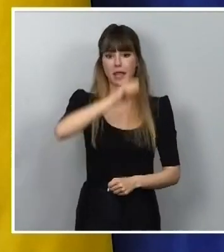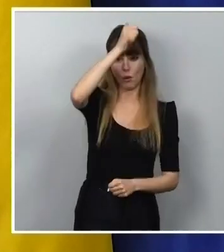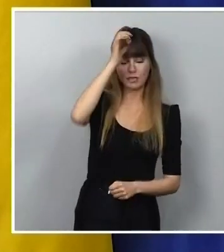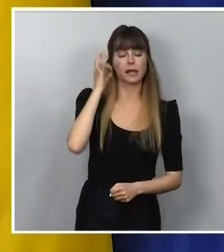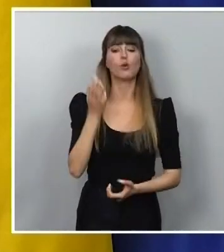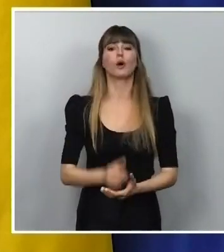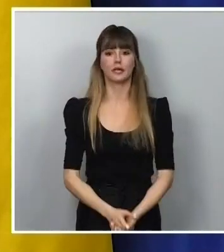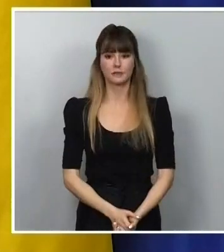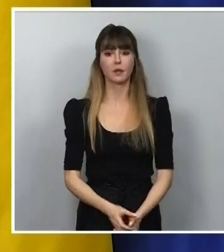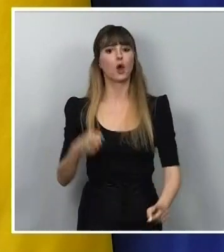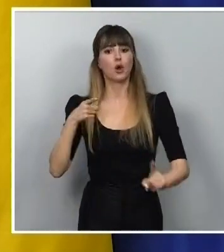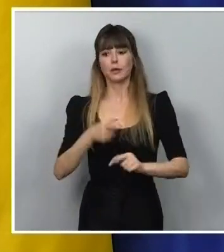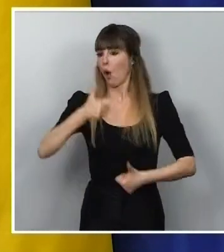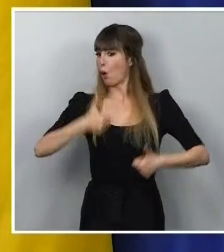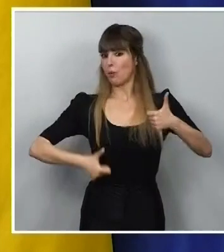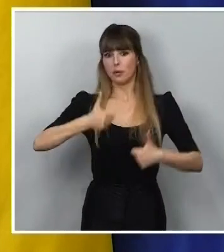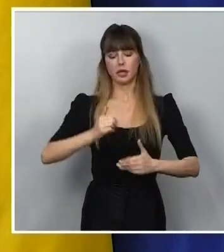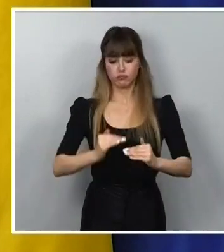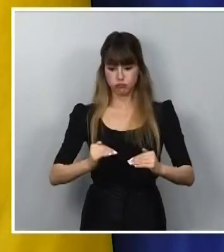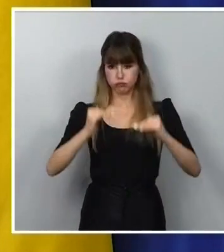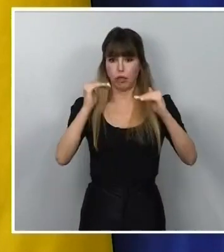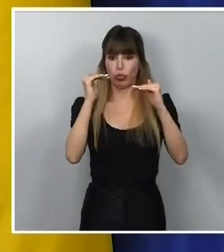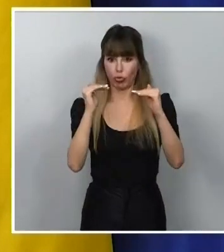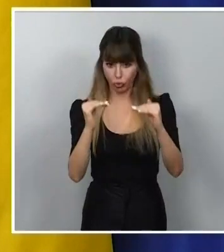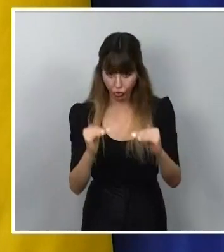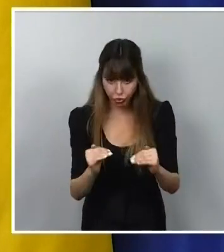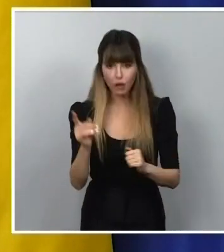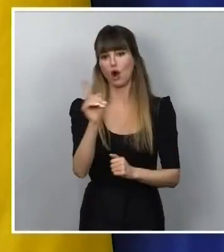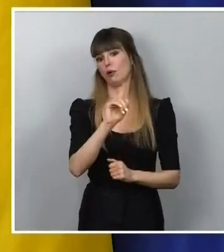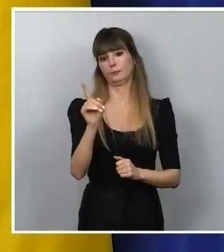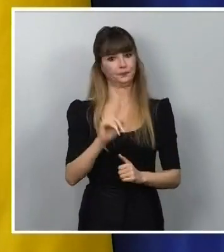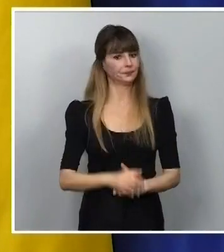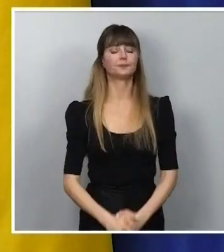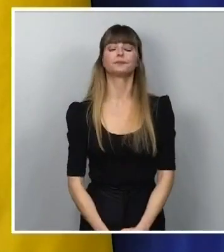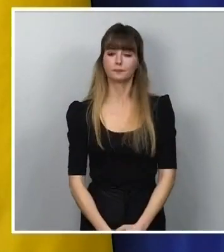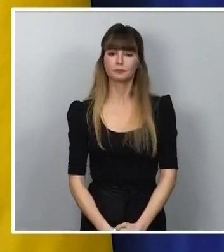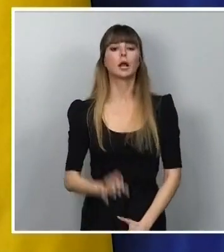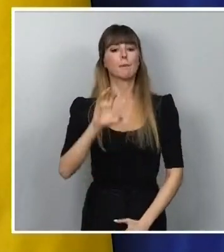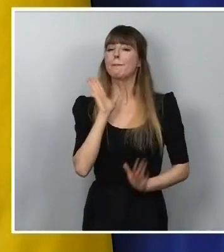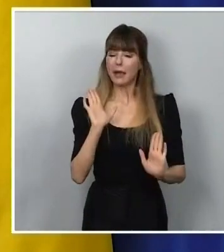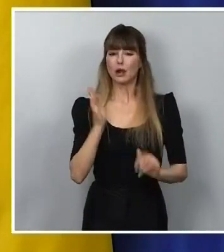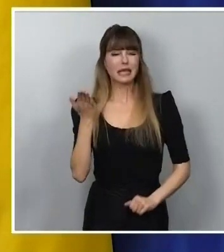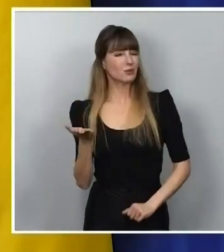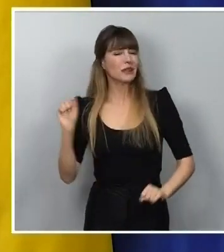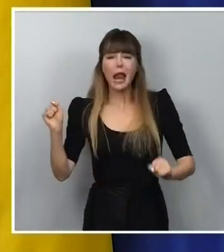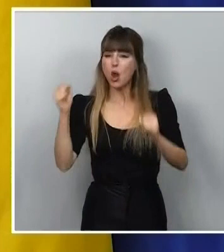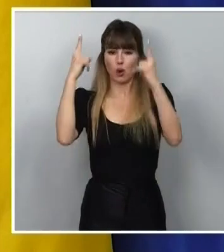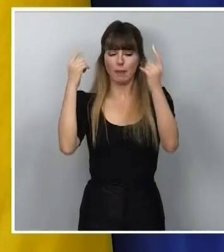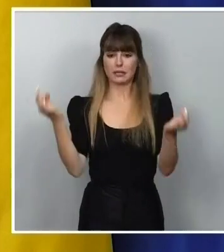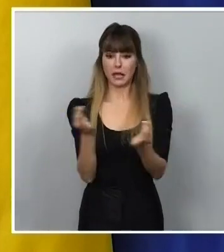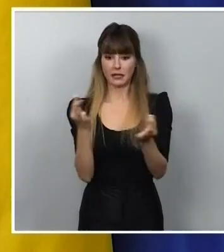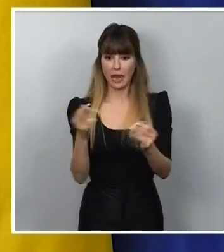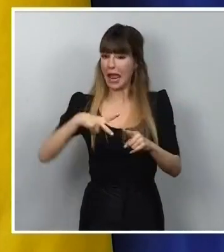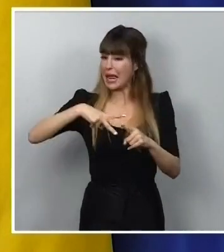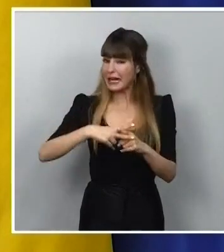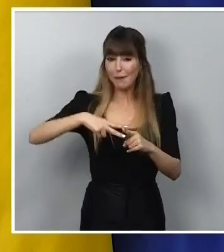para poder competir por arriba y no hacerlo por abajo y, sobre todo, para que tengamos un país mejor. Es que la mejor